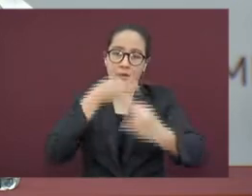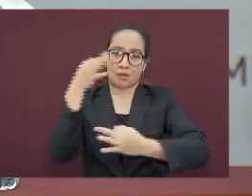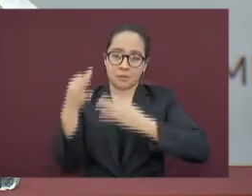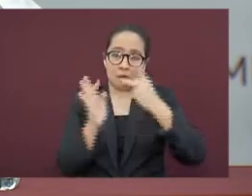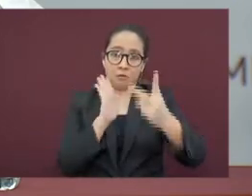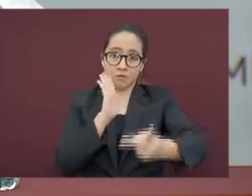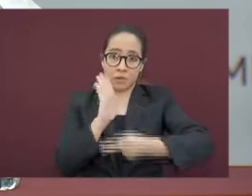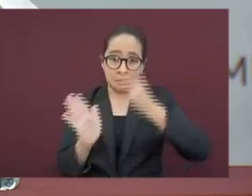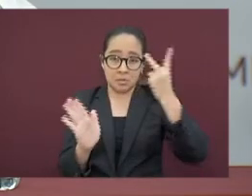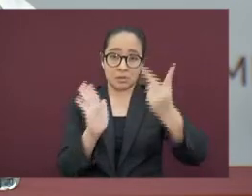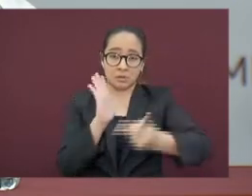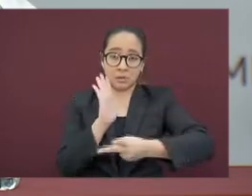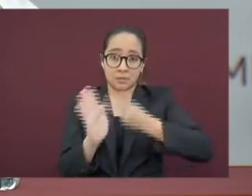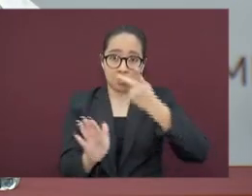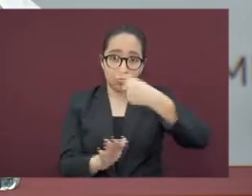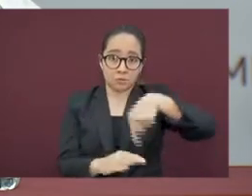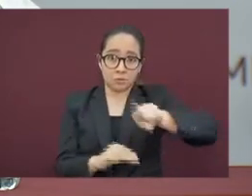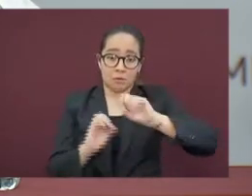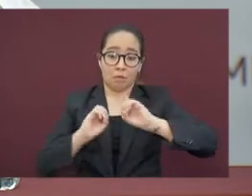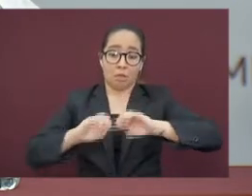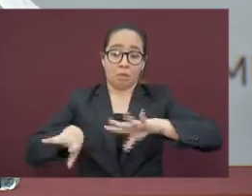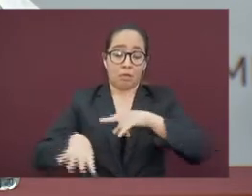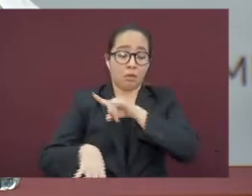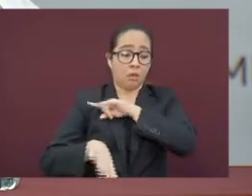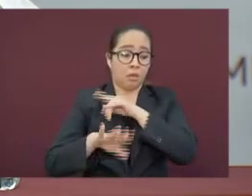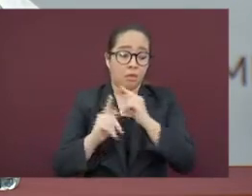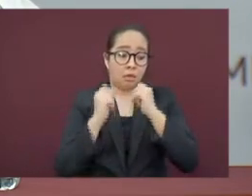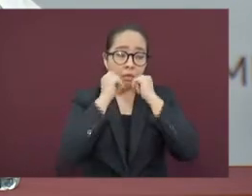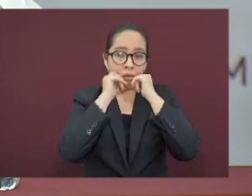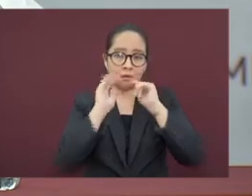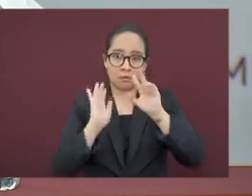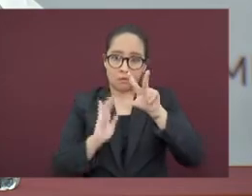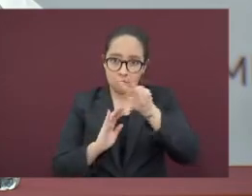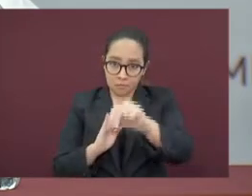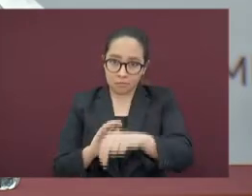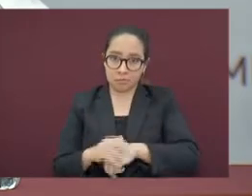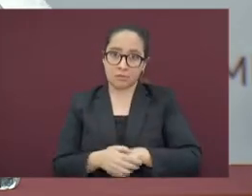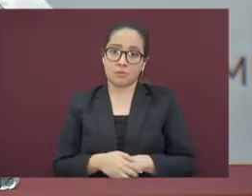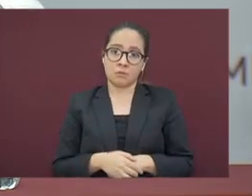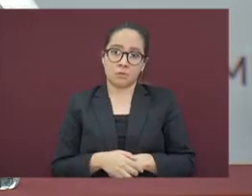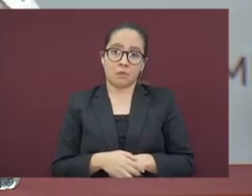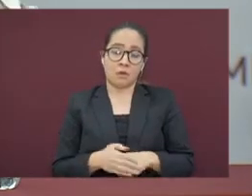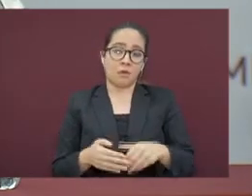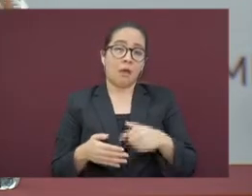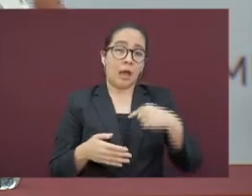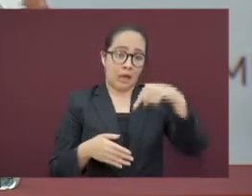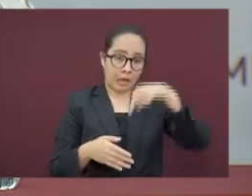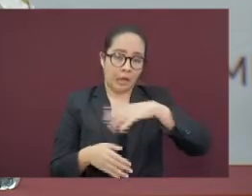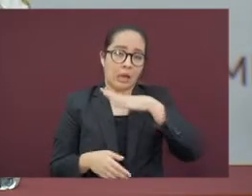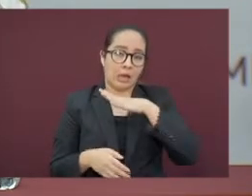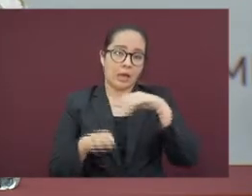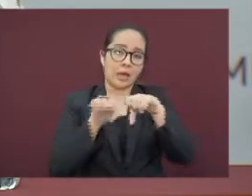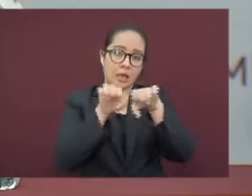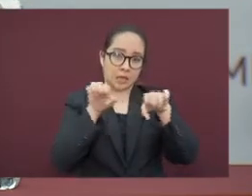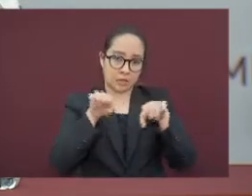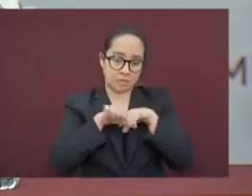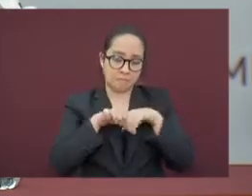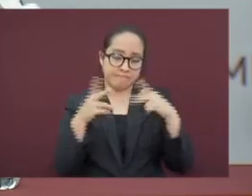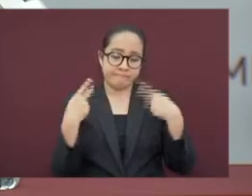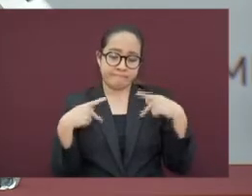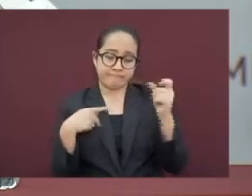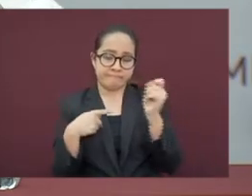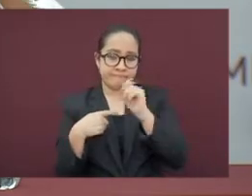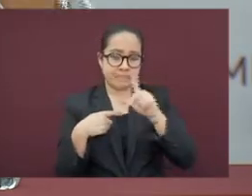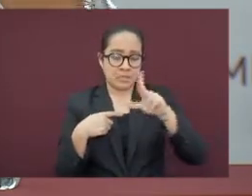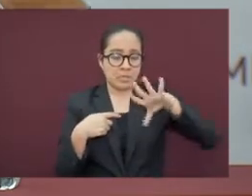están solos en esta batalla contra esta enfermedad, que hay un gran equipo detrás, dando